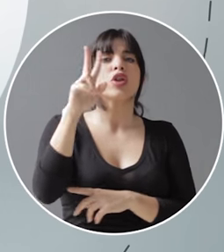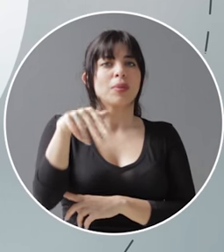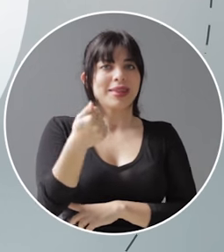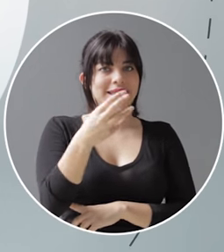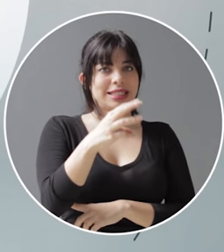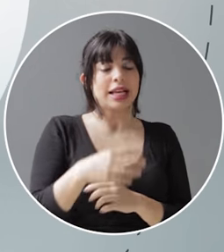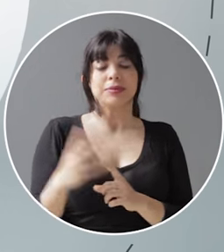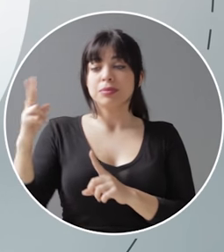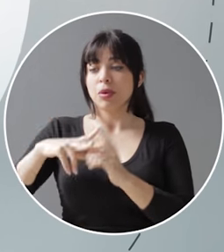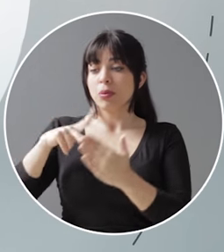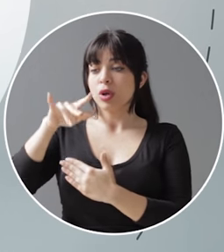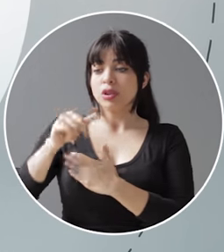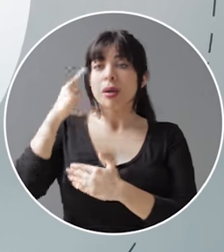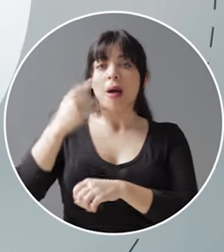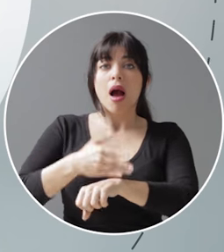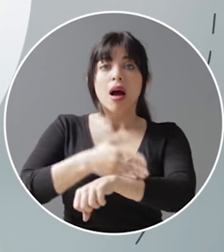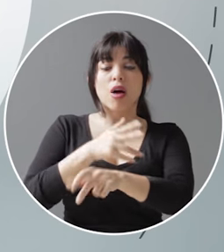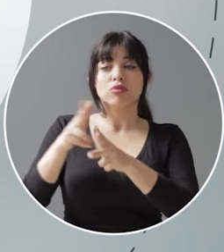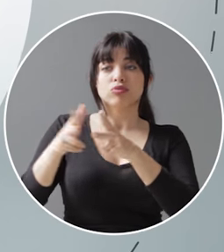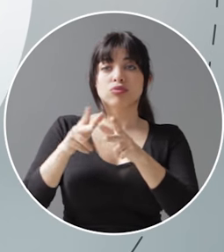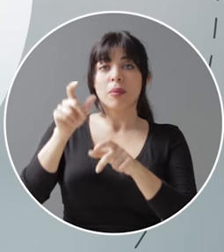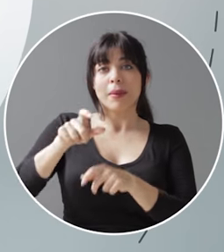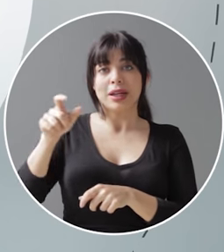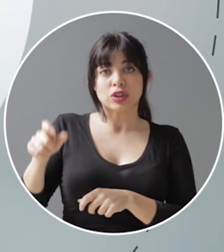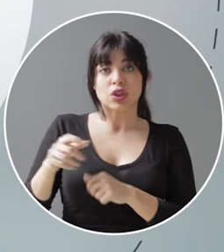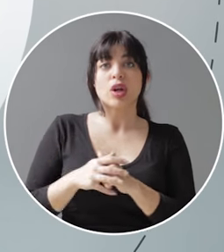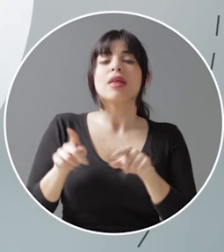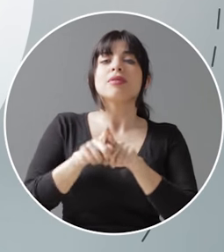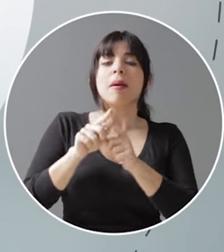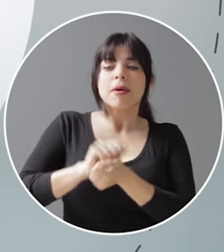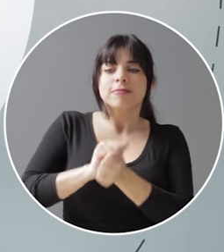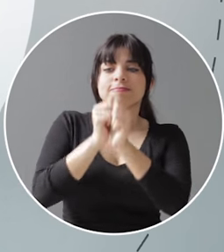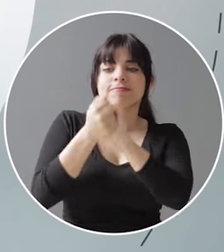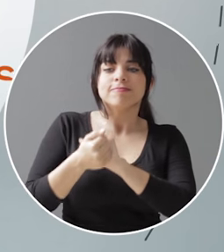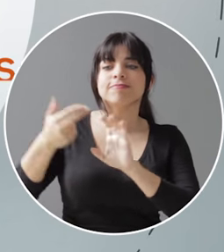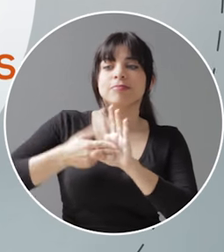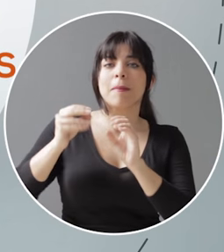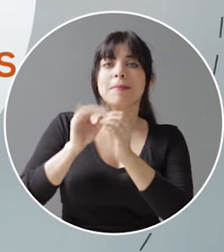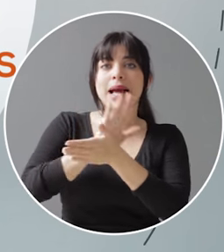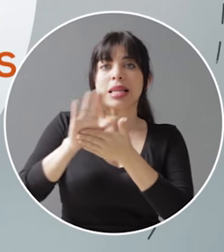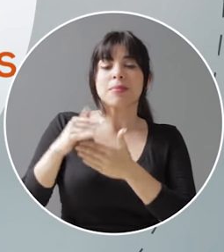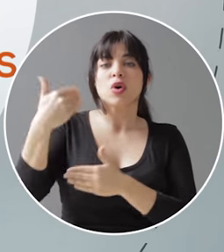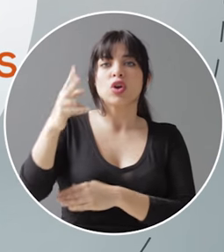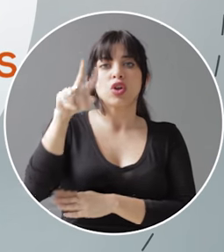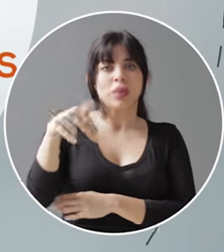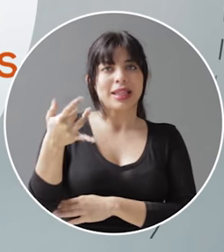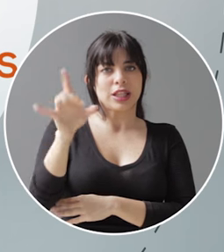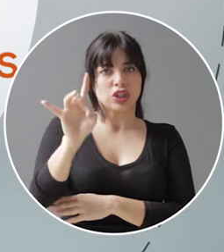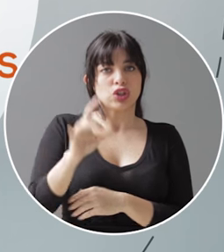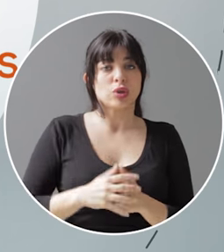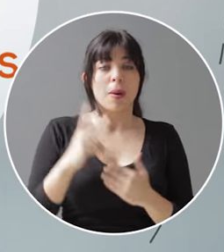Ejecutar proyectos para mejorar el transporte público de personas y migrar hacia combustibles más limpios en el 2018.